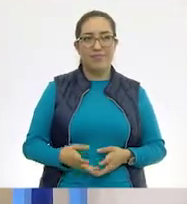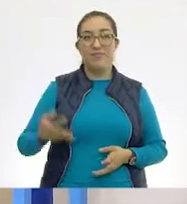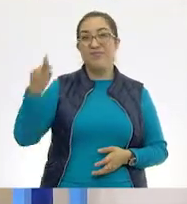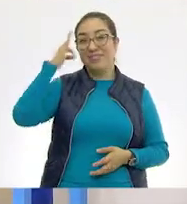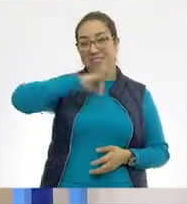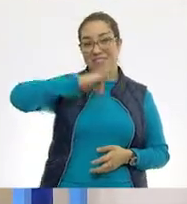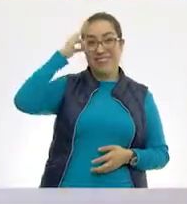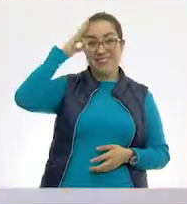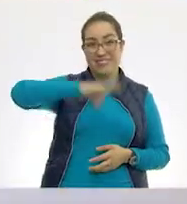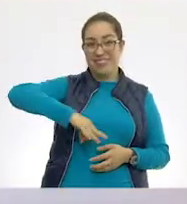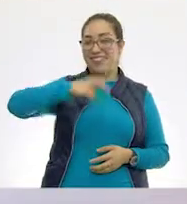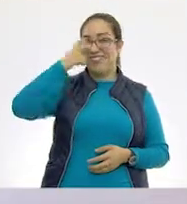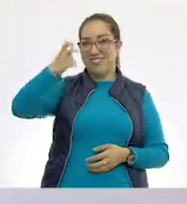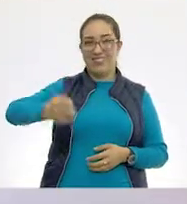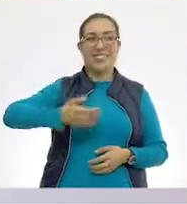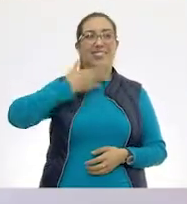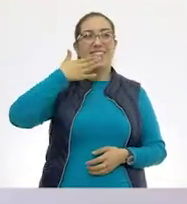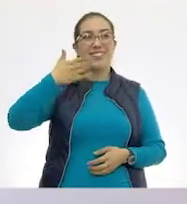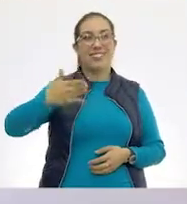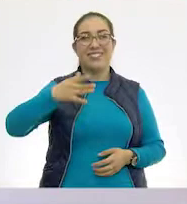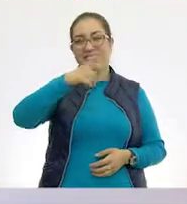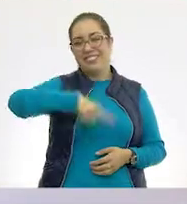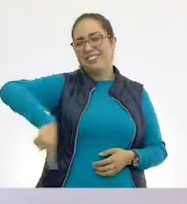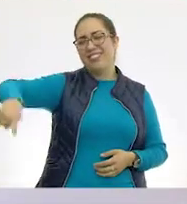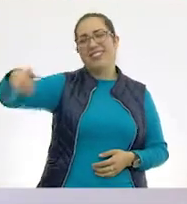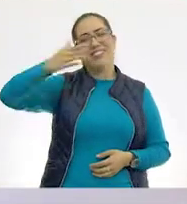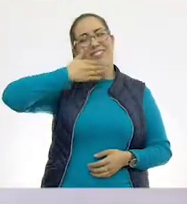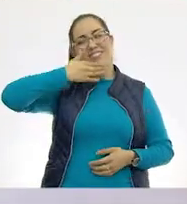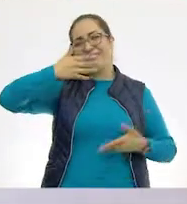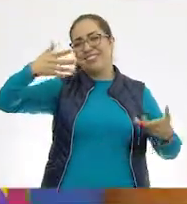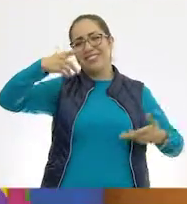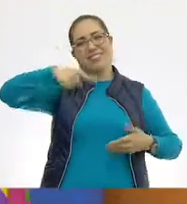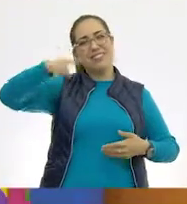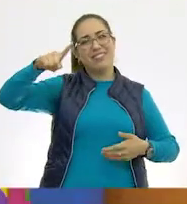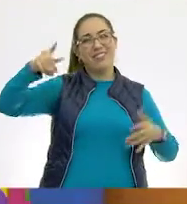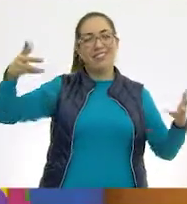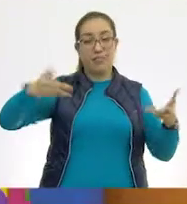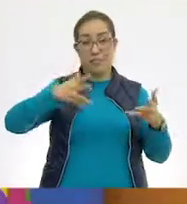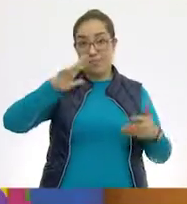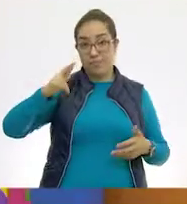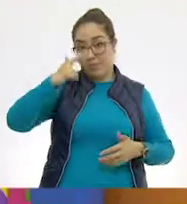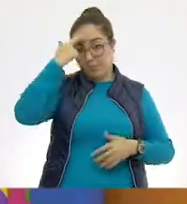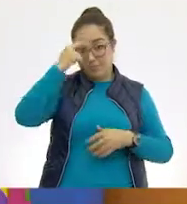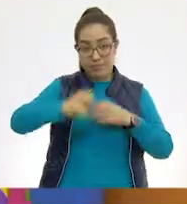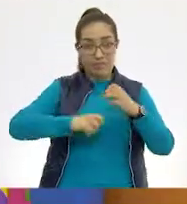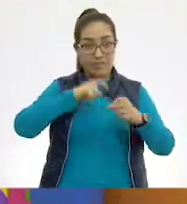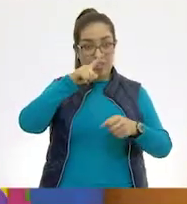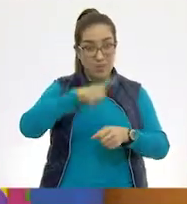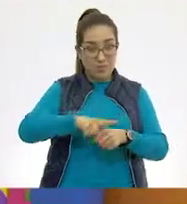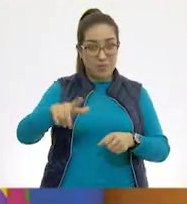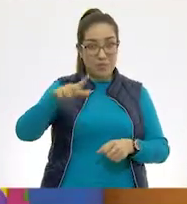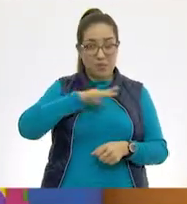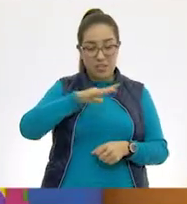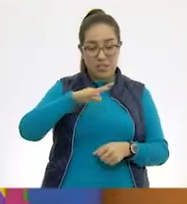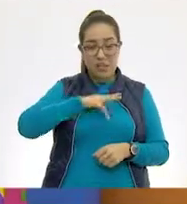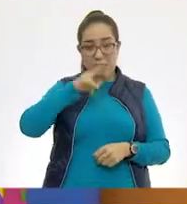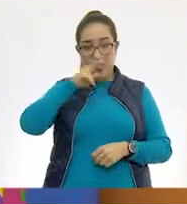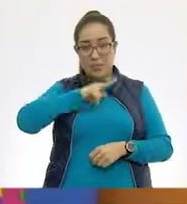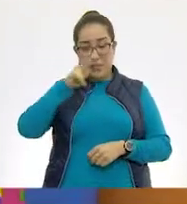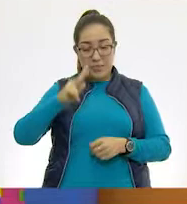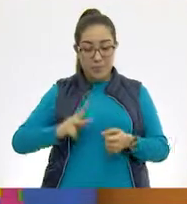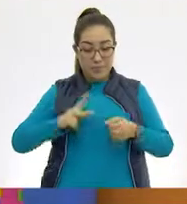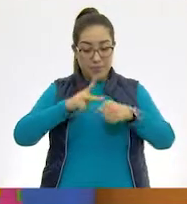Muy bien, muy bien, lo están haciendo increíble. Recuerden que los animales que llevan a cabo la respiración cutánea se